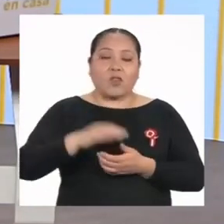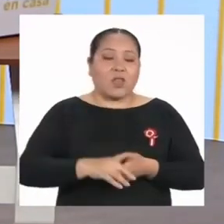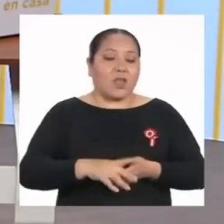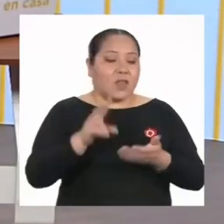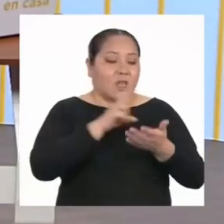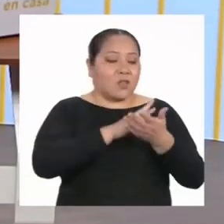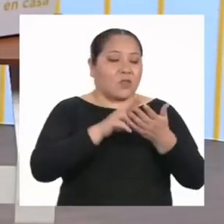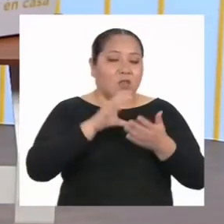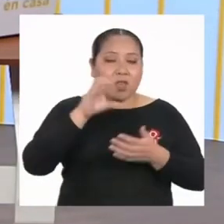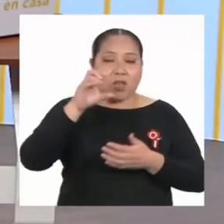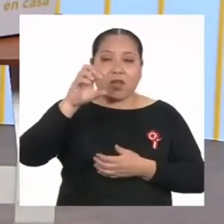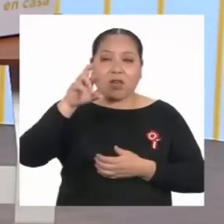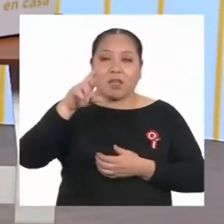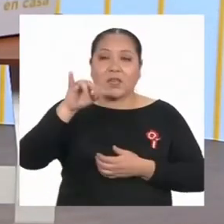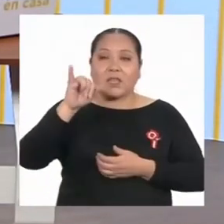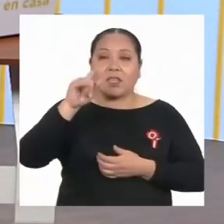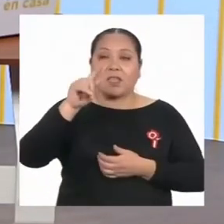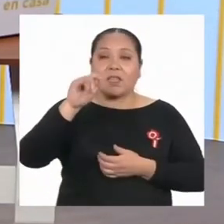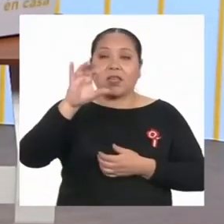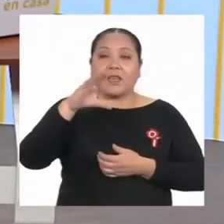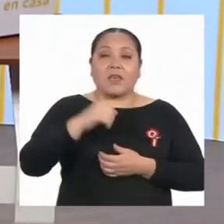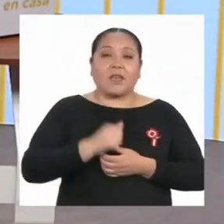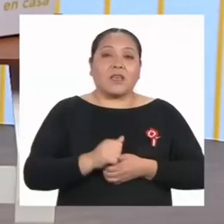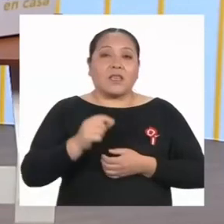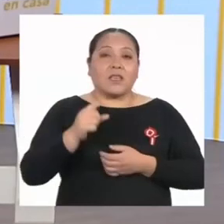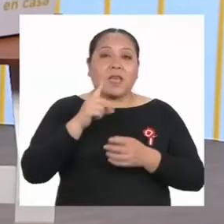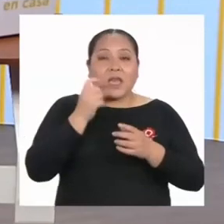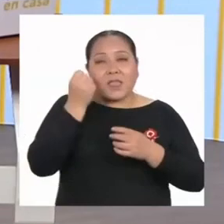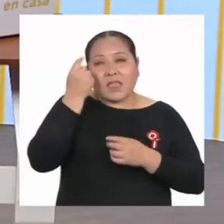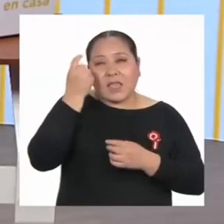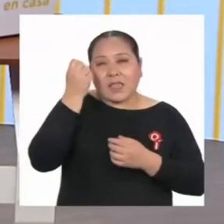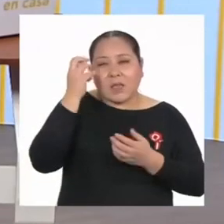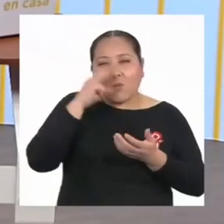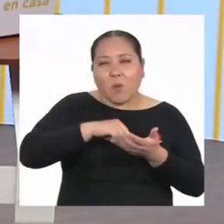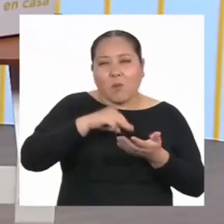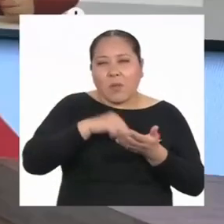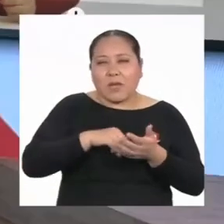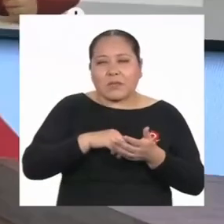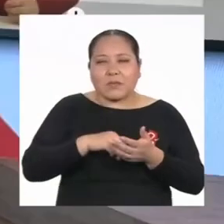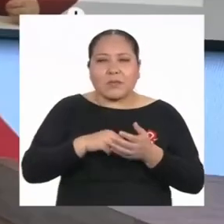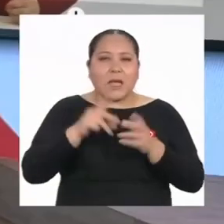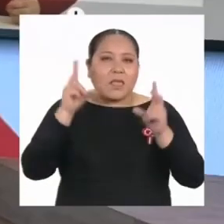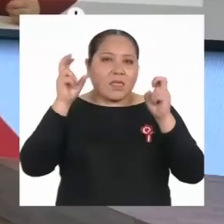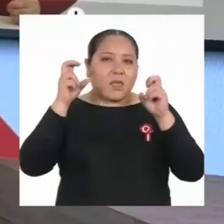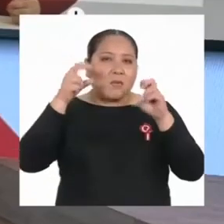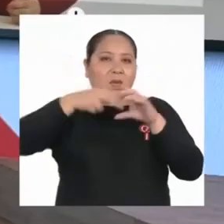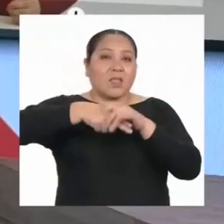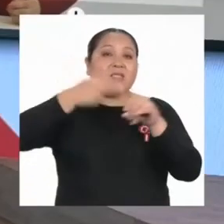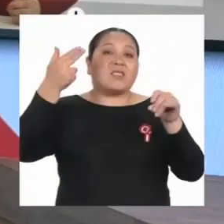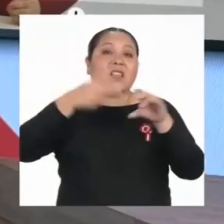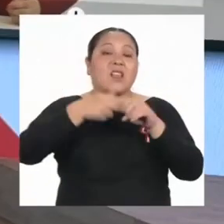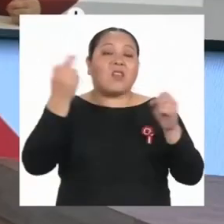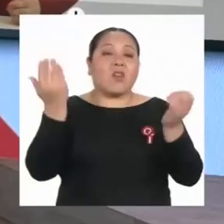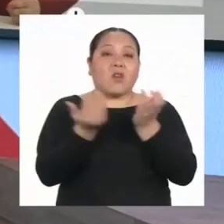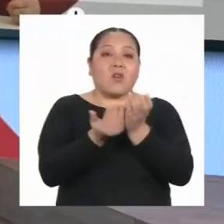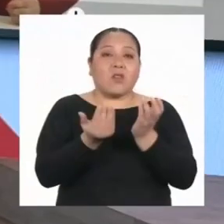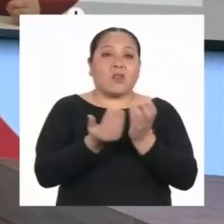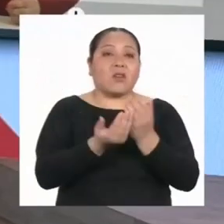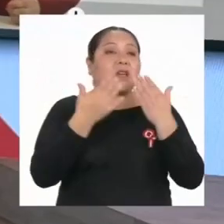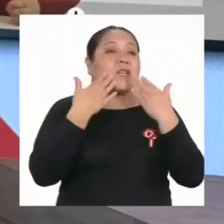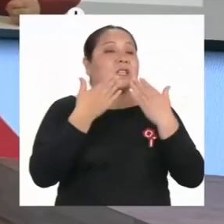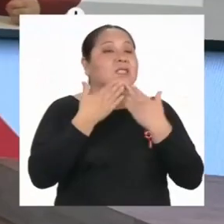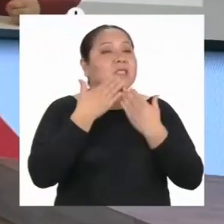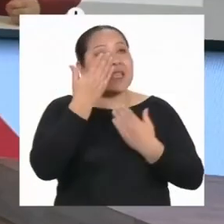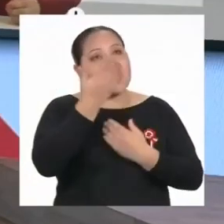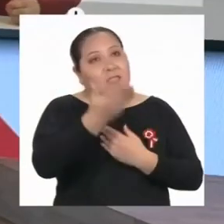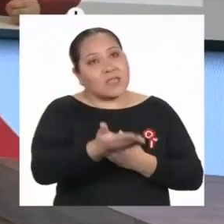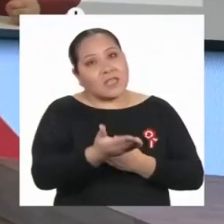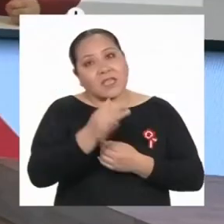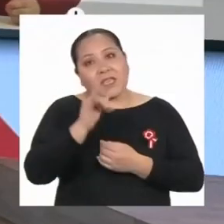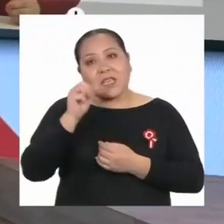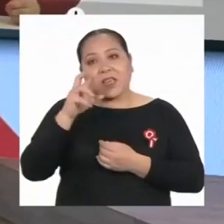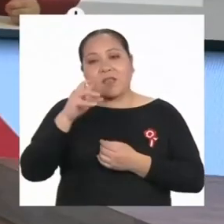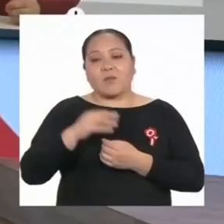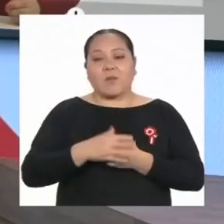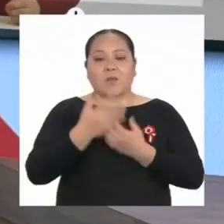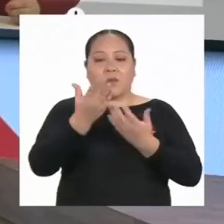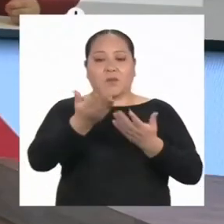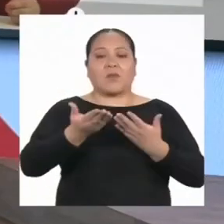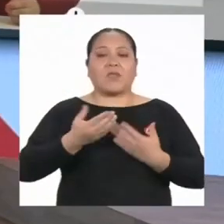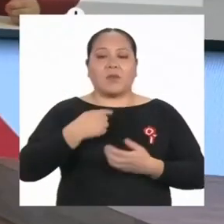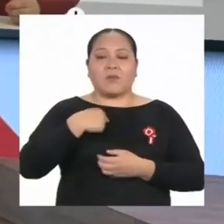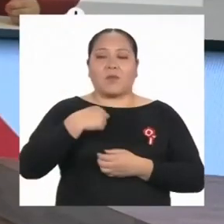entendemos un poco mejor el tema de la deserción escolar. Gracias a ti, Yaremis, por la invitación al programa.